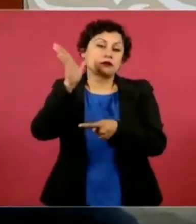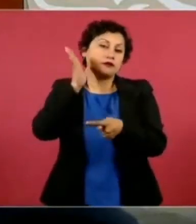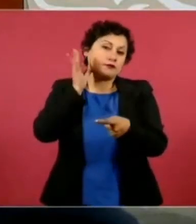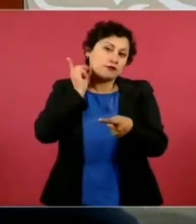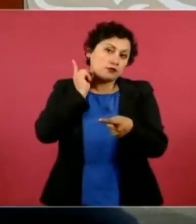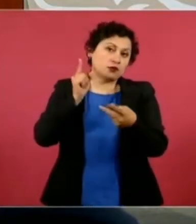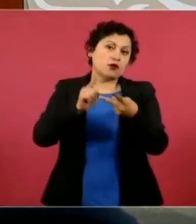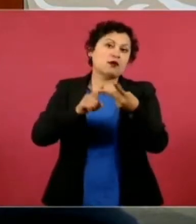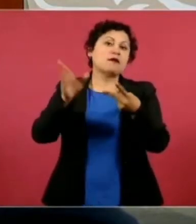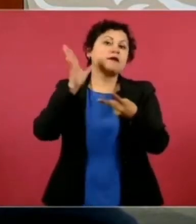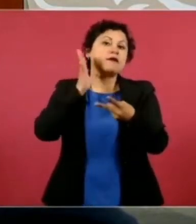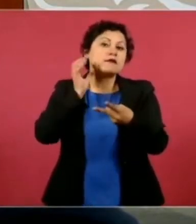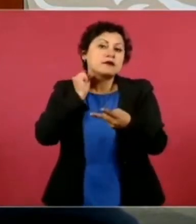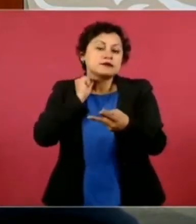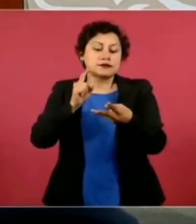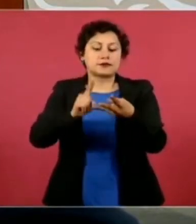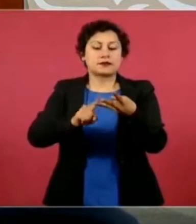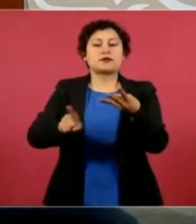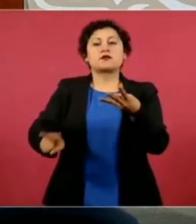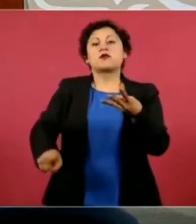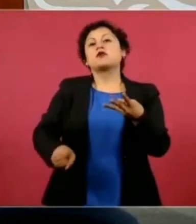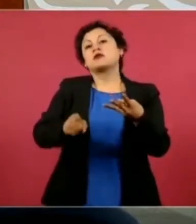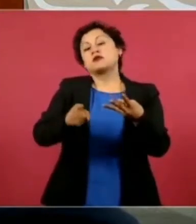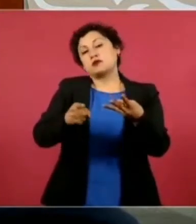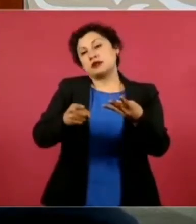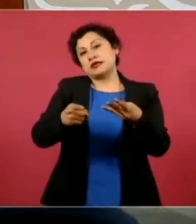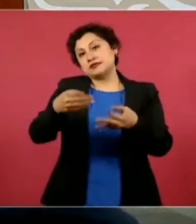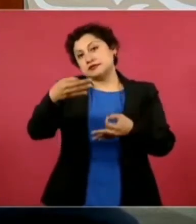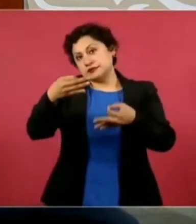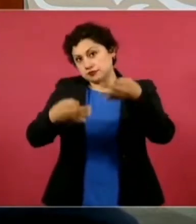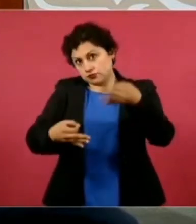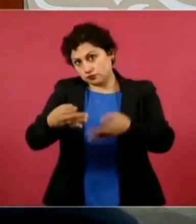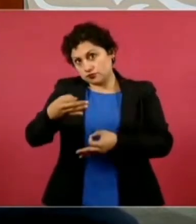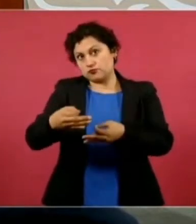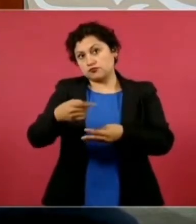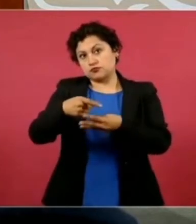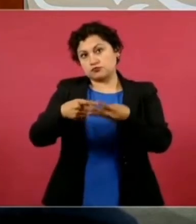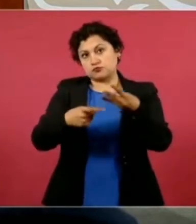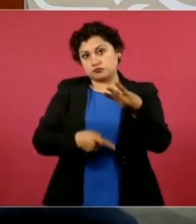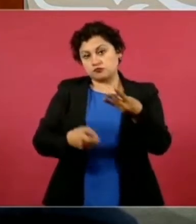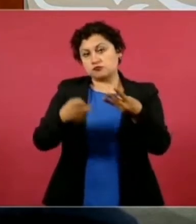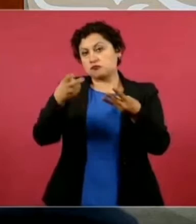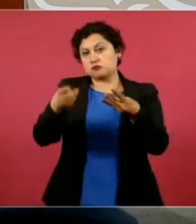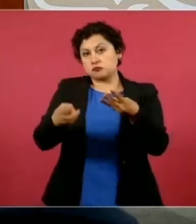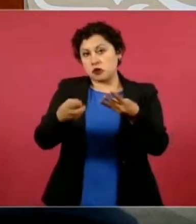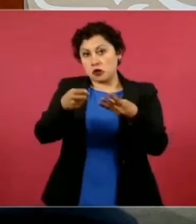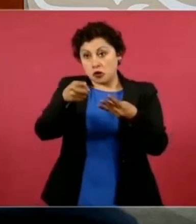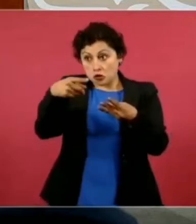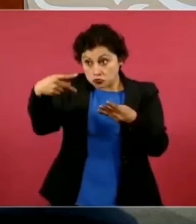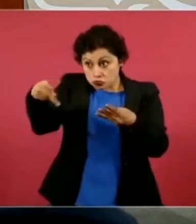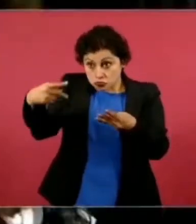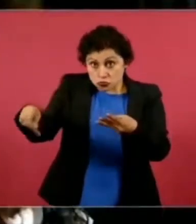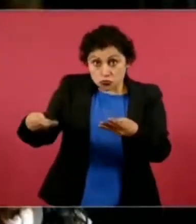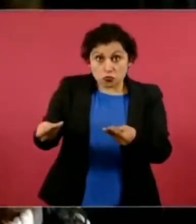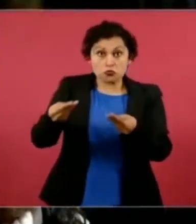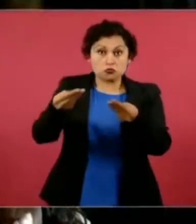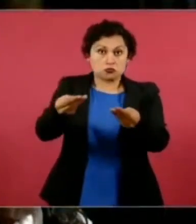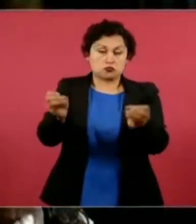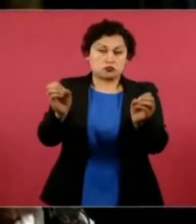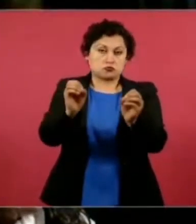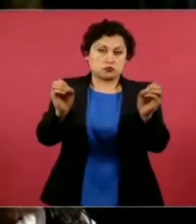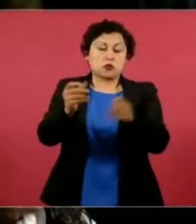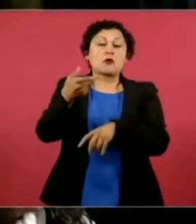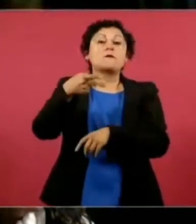Senadores, Poder Judicial no han querido dar ese porcentaje, pero tampoco lo han hecho los gobernadores,